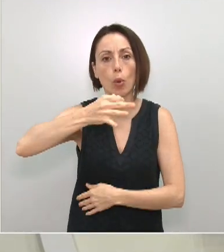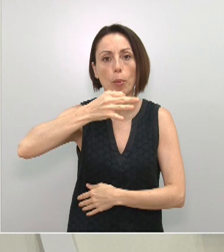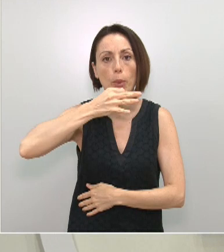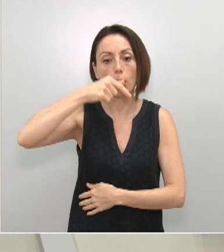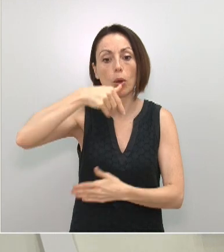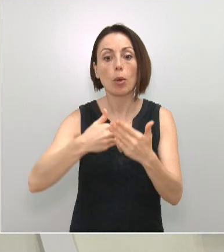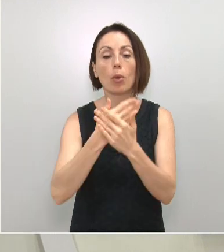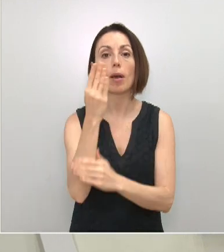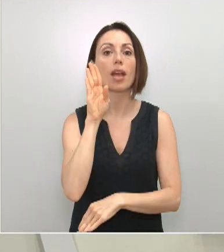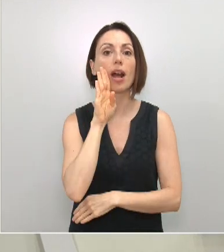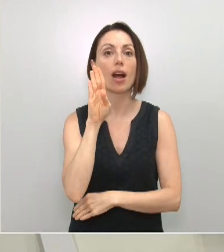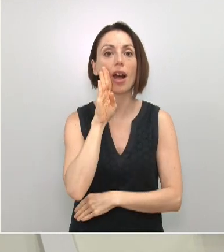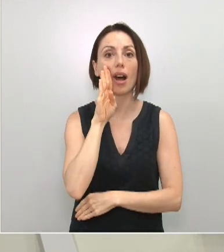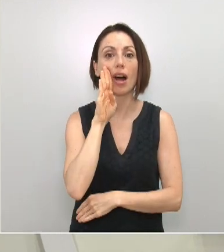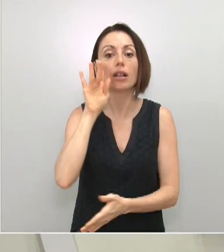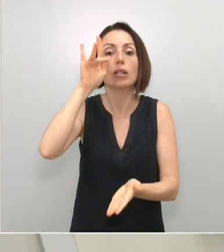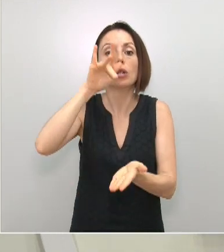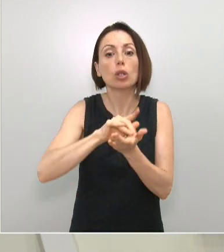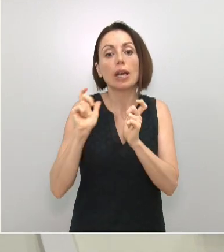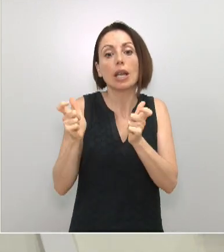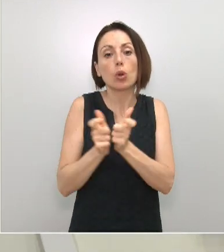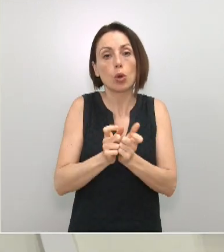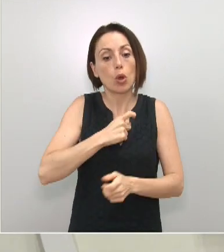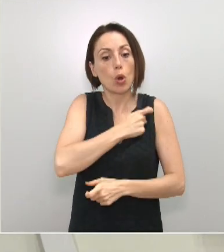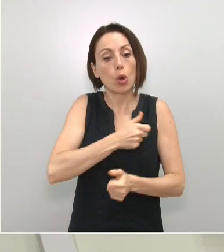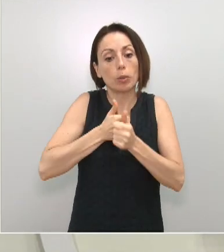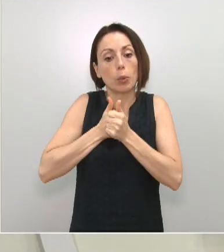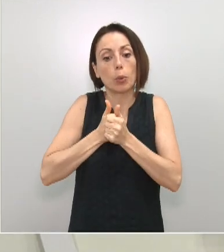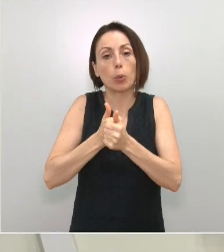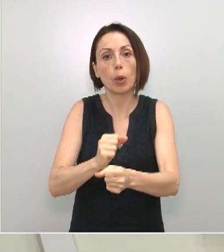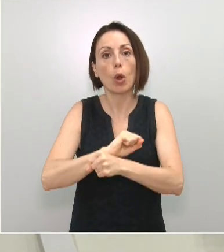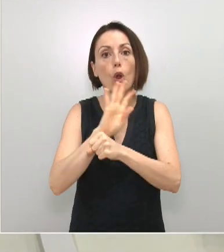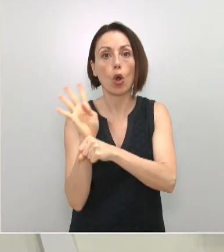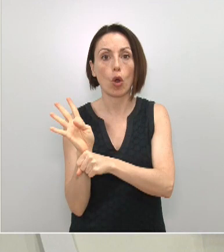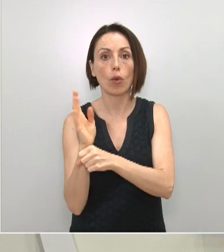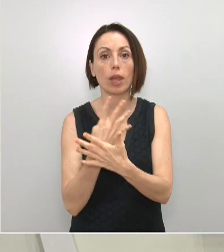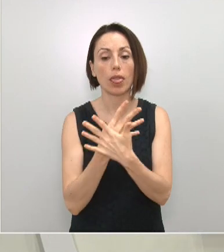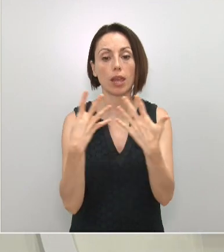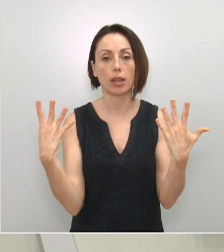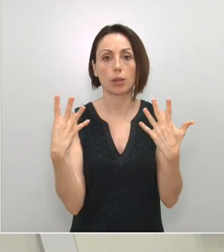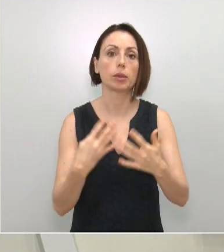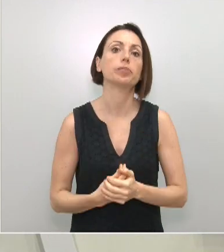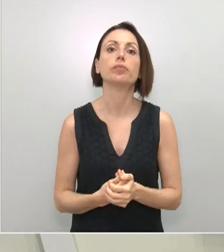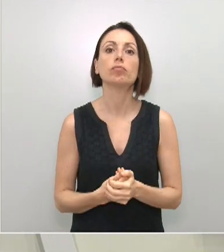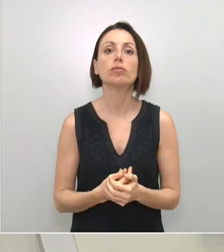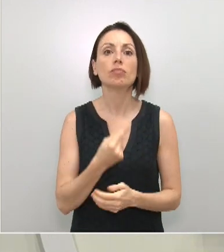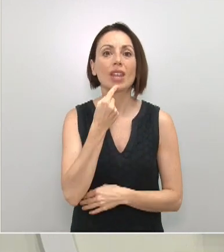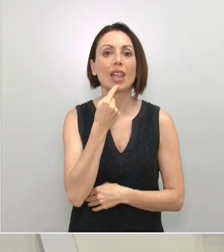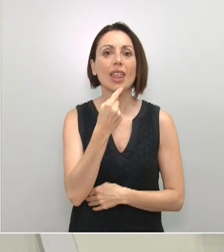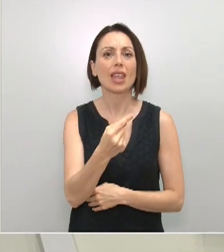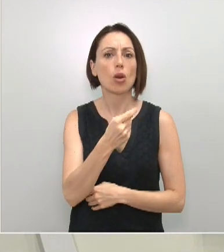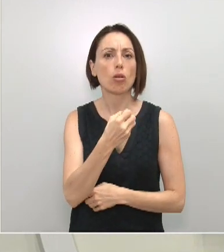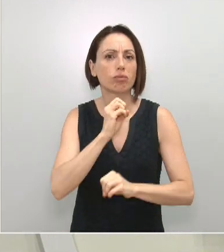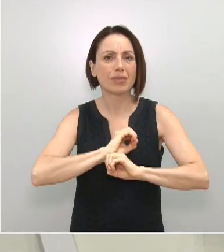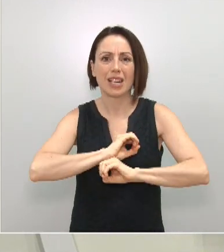Esta mañana, como les digo, ha tenido lugar una nueva reunión del Comité de Seguimiento COVID-19 y lo diré con total